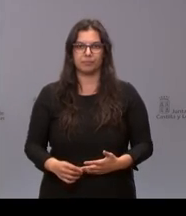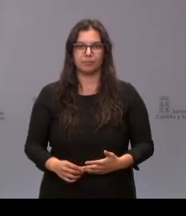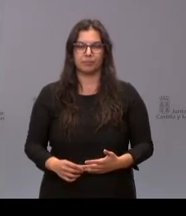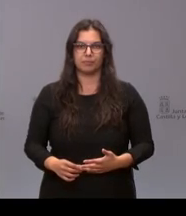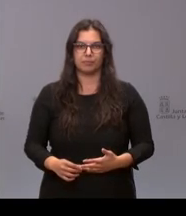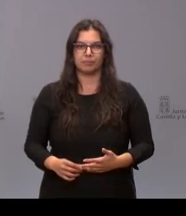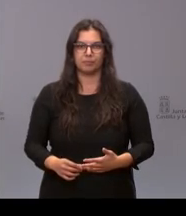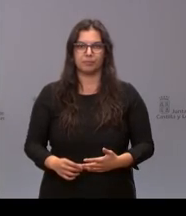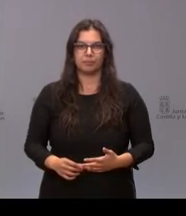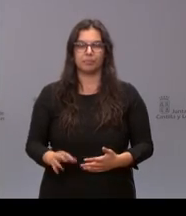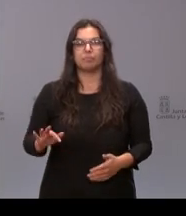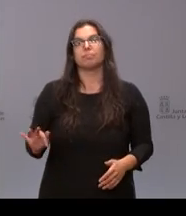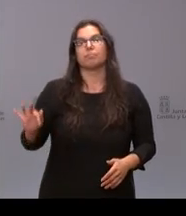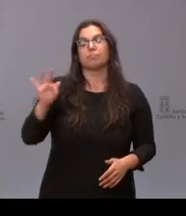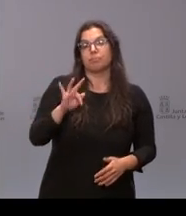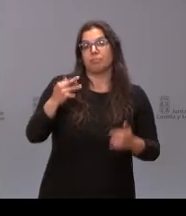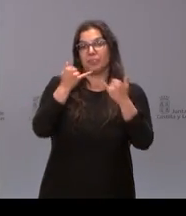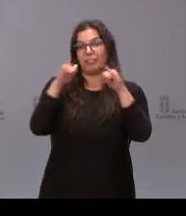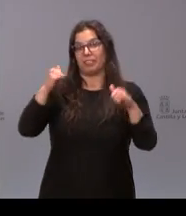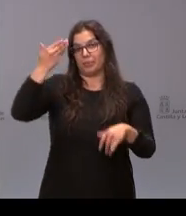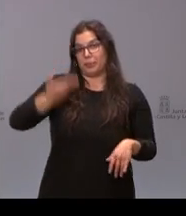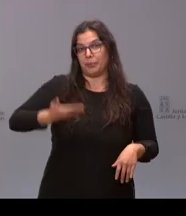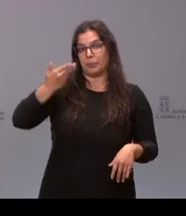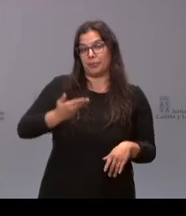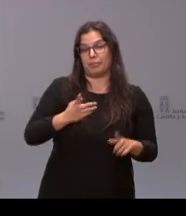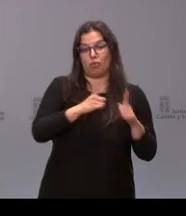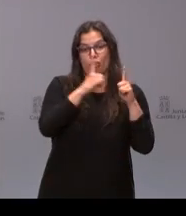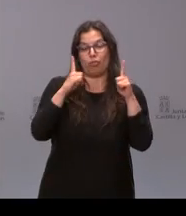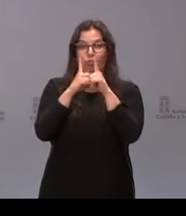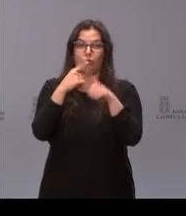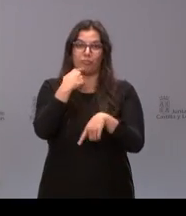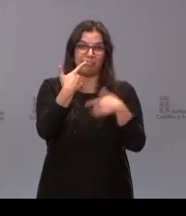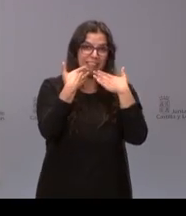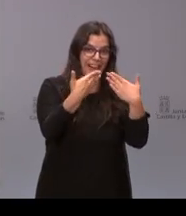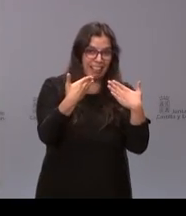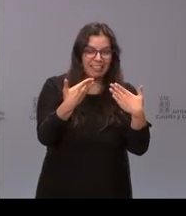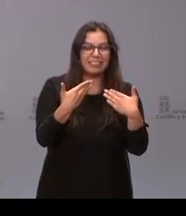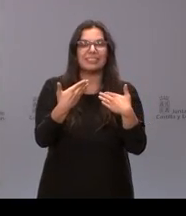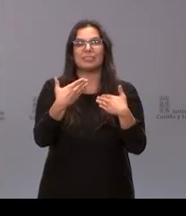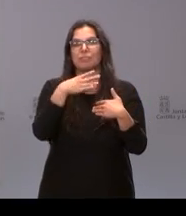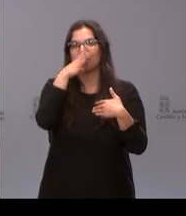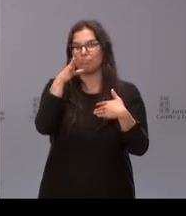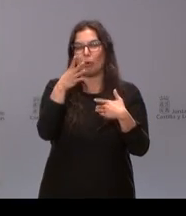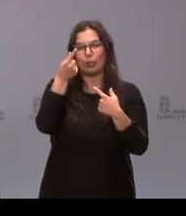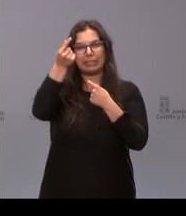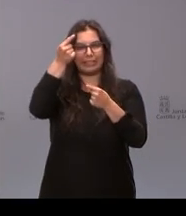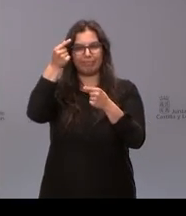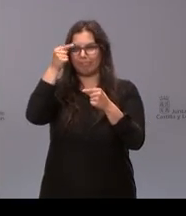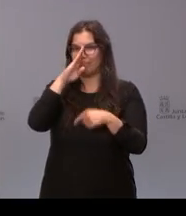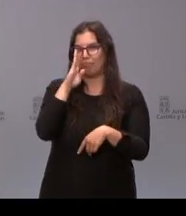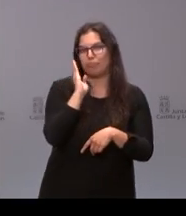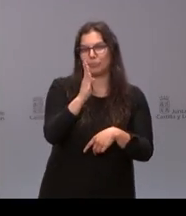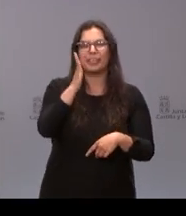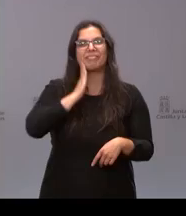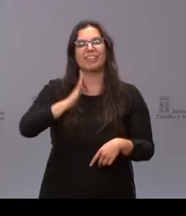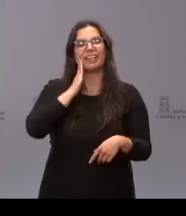en un lugar y en una celebración tan grande en la brevedad se agradece así es que muchas gracias por esa precisión y ese cariño